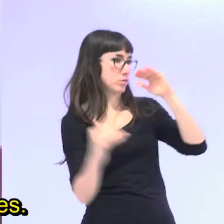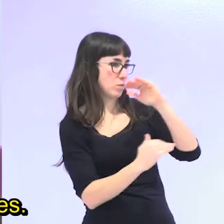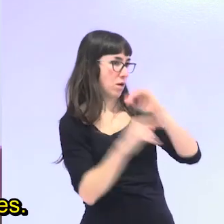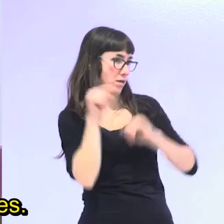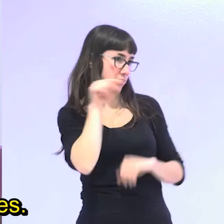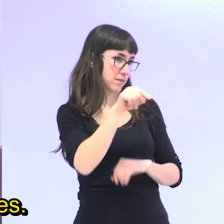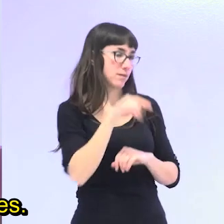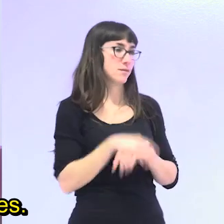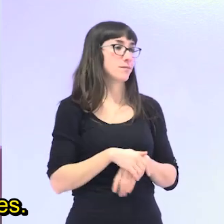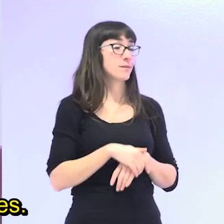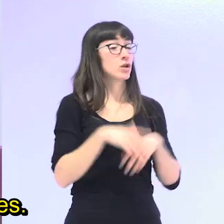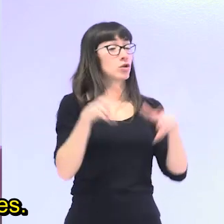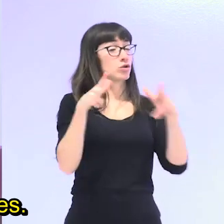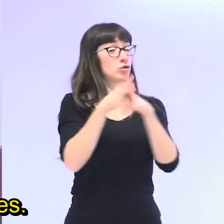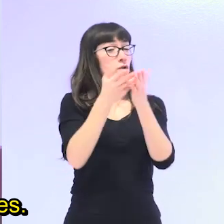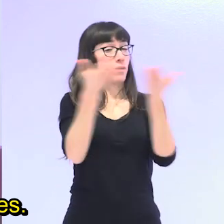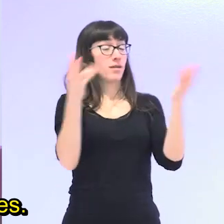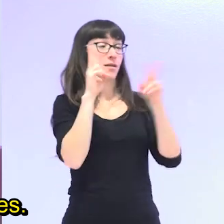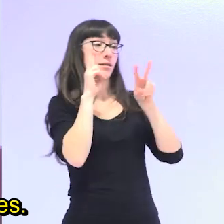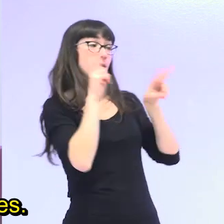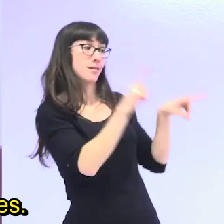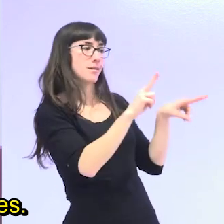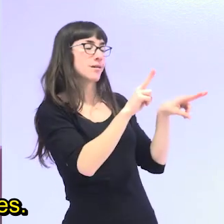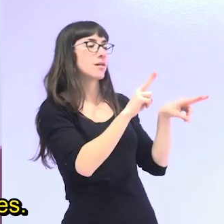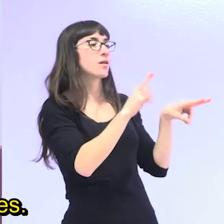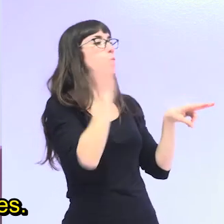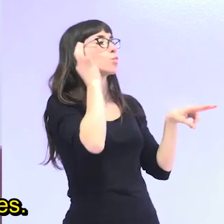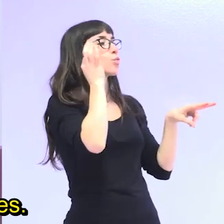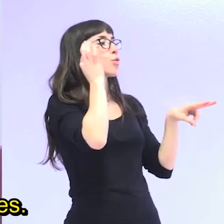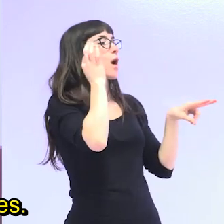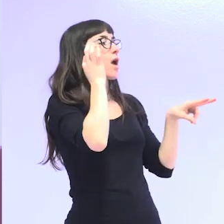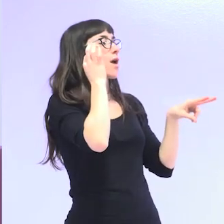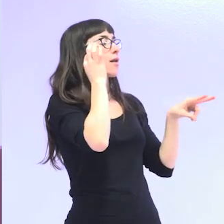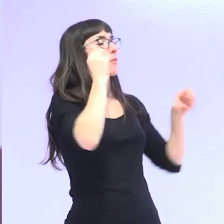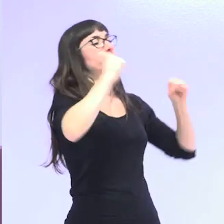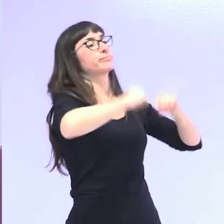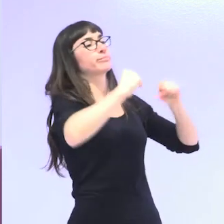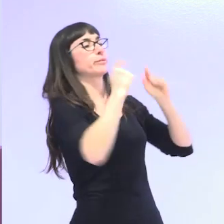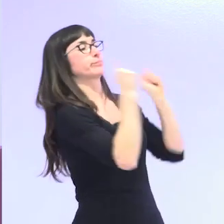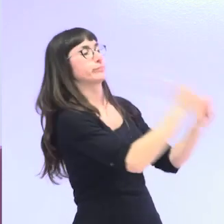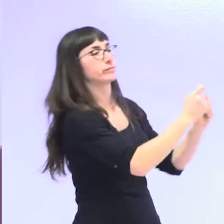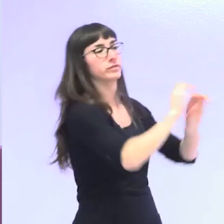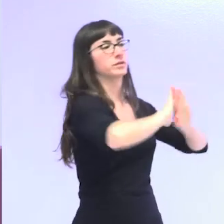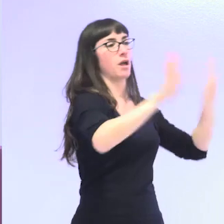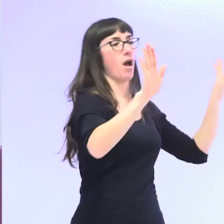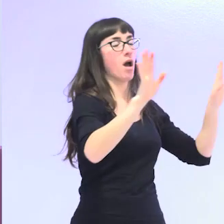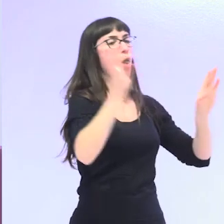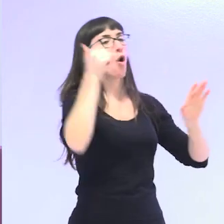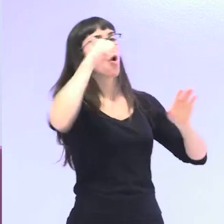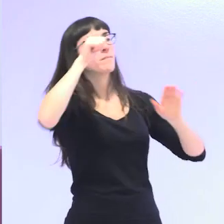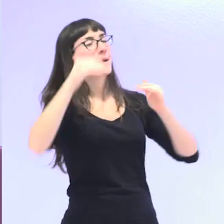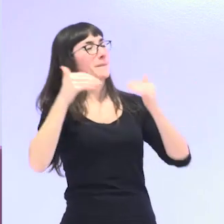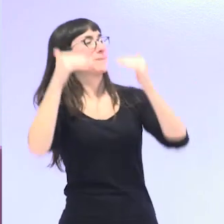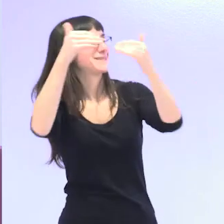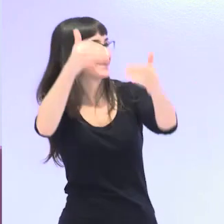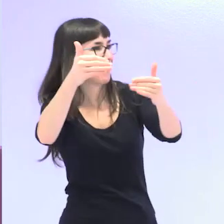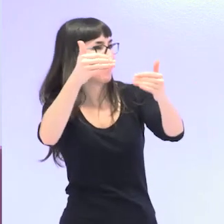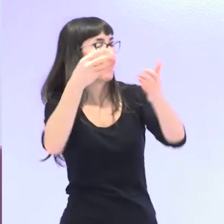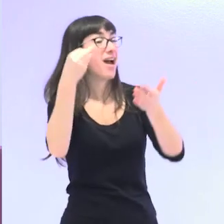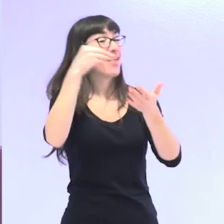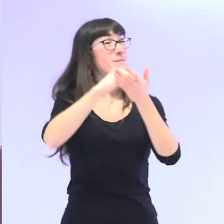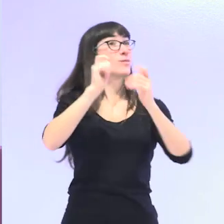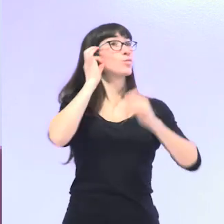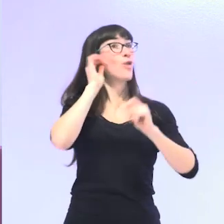ve mayores a las mujeres a edades más tempranas que a los hombres. Además, las mujeres somos viejas y los hombres